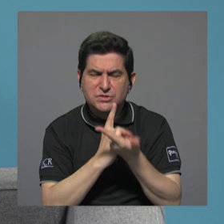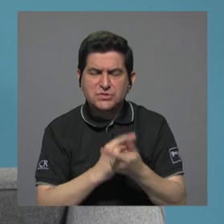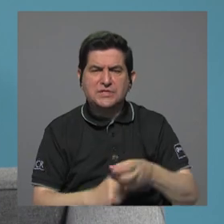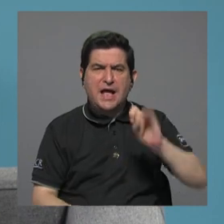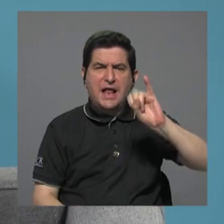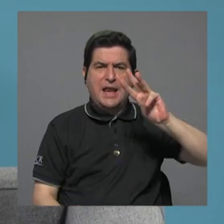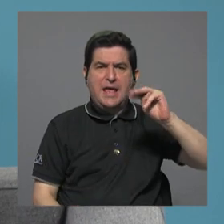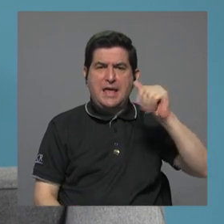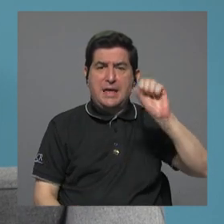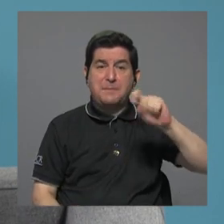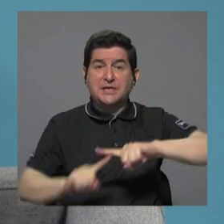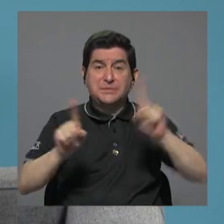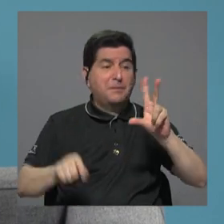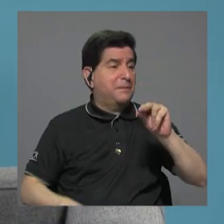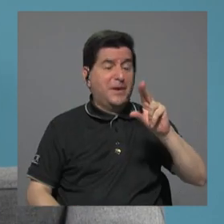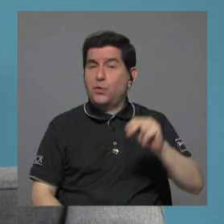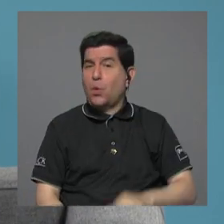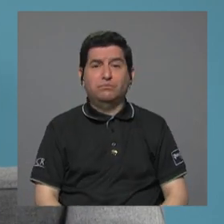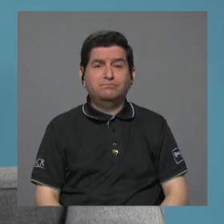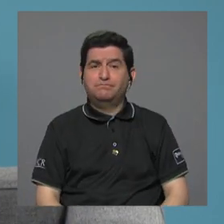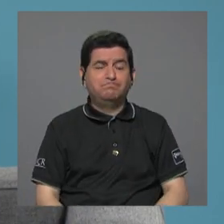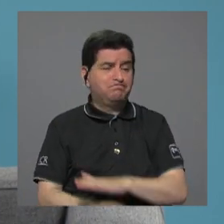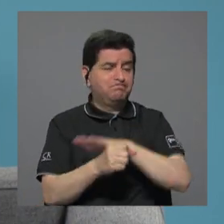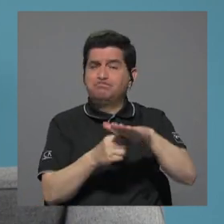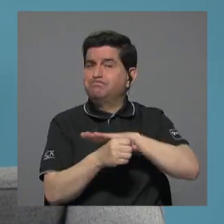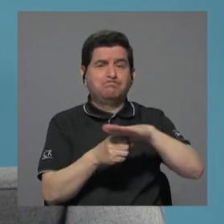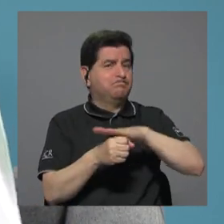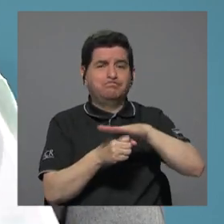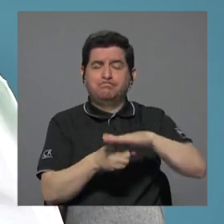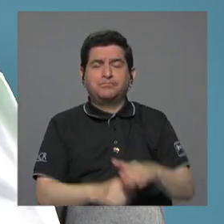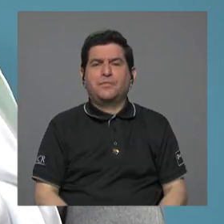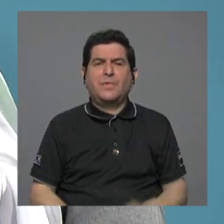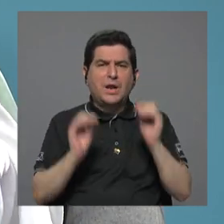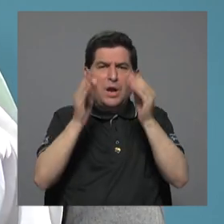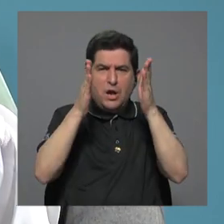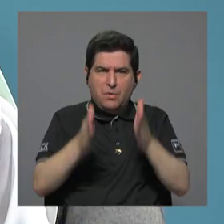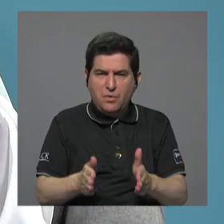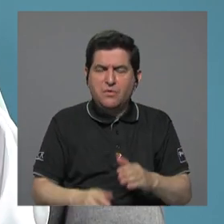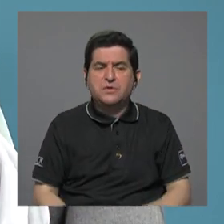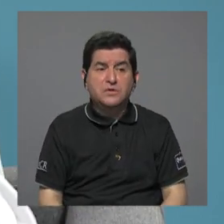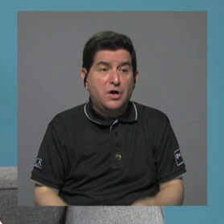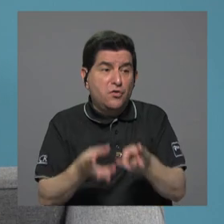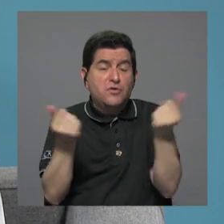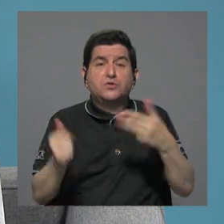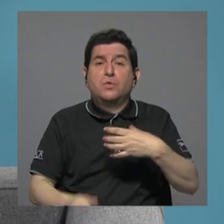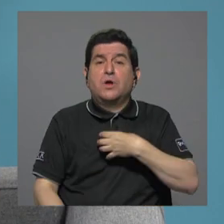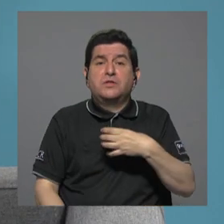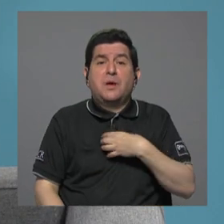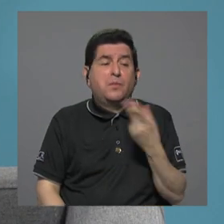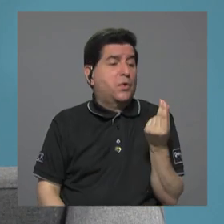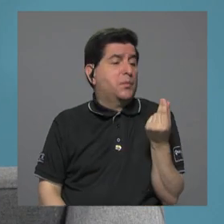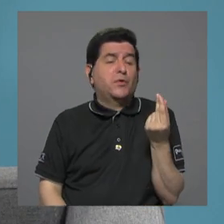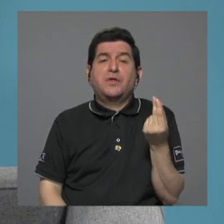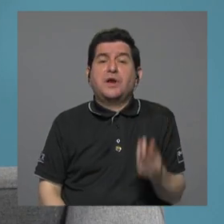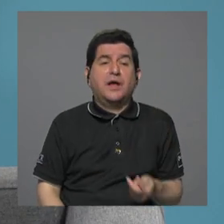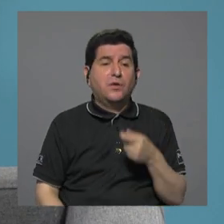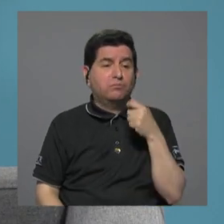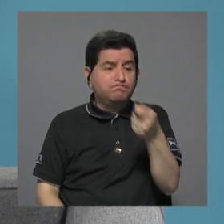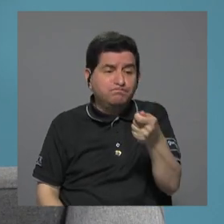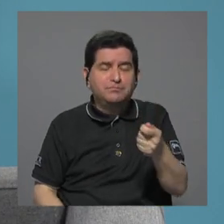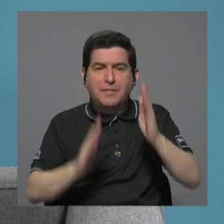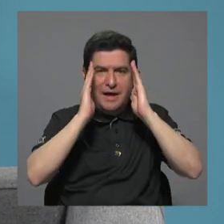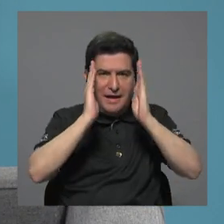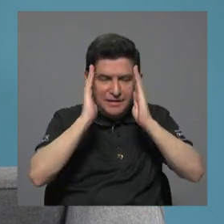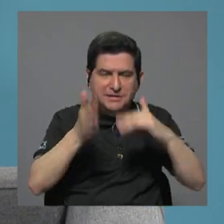Limas, pero no, no fueron suficientes. Y las maestras han tenido que resolverlo de su propio bolsillo, la